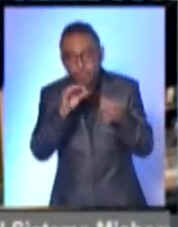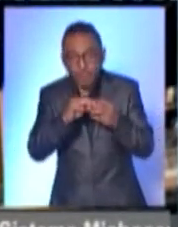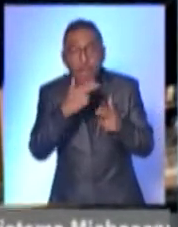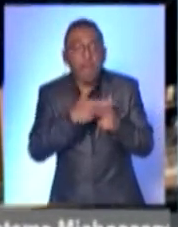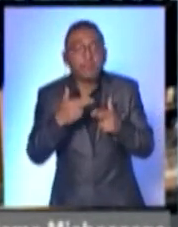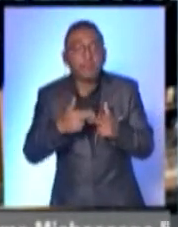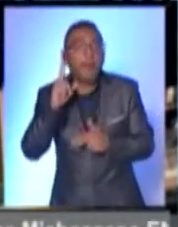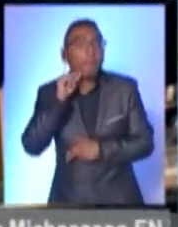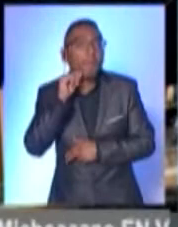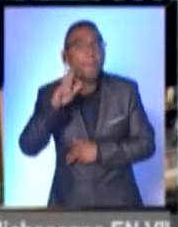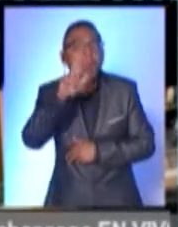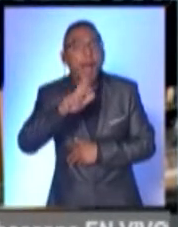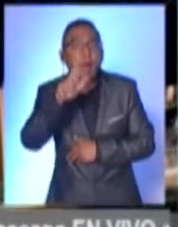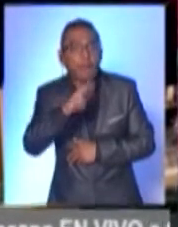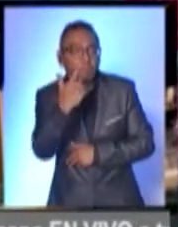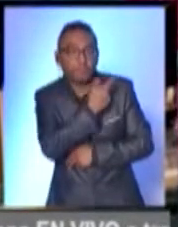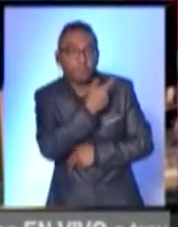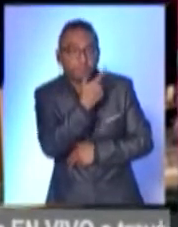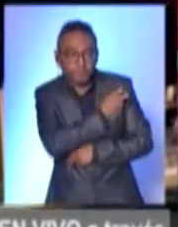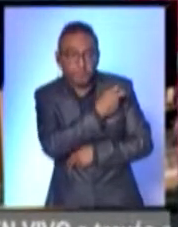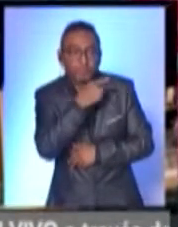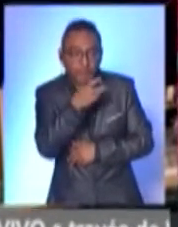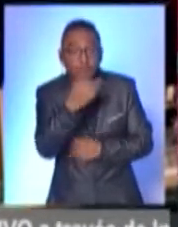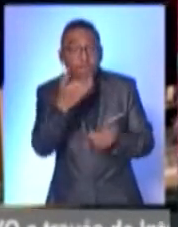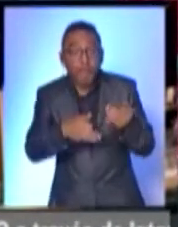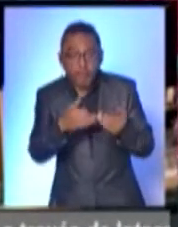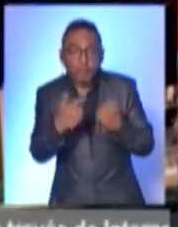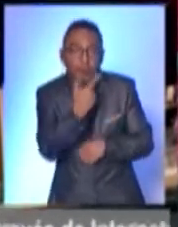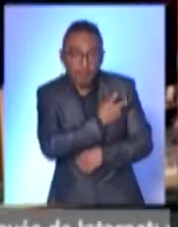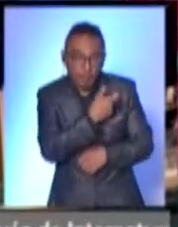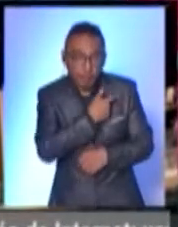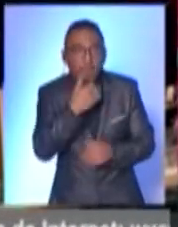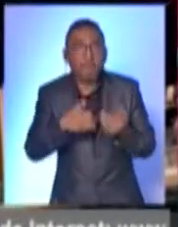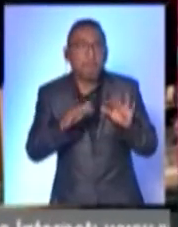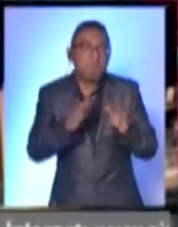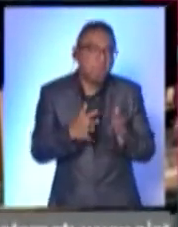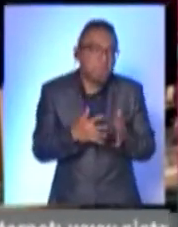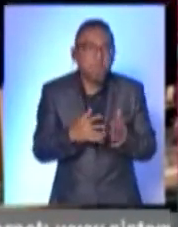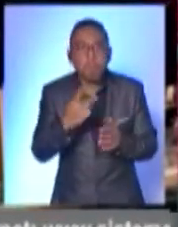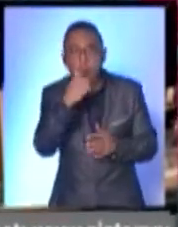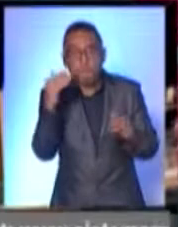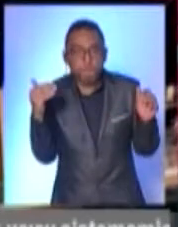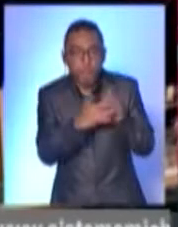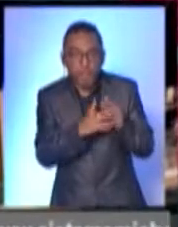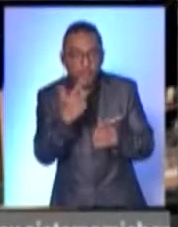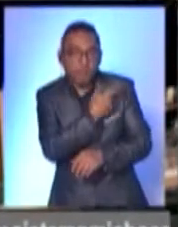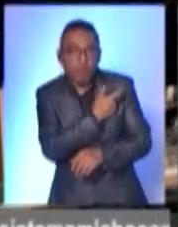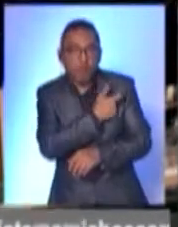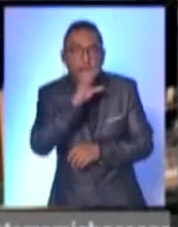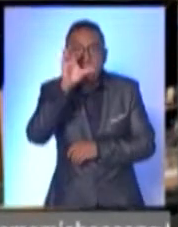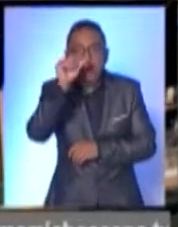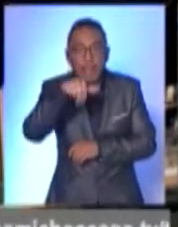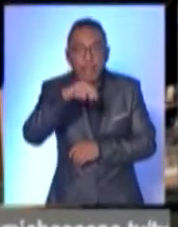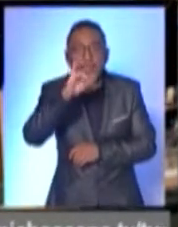mañana martes cuando se lleve a cabo la aplicación de las dosis restantes. Faltan aproximadamente mil dosis de vacuna cancino que serán